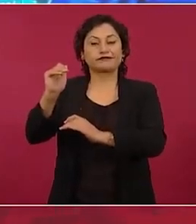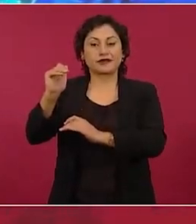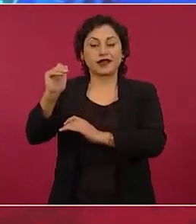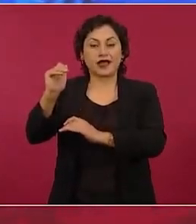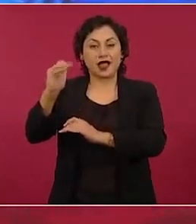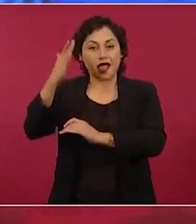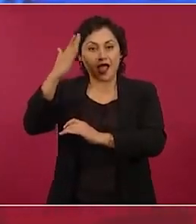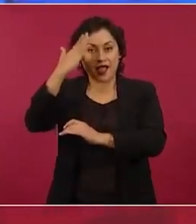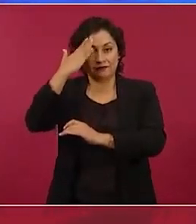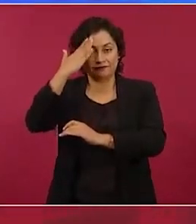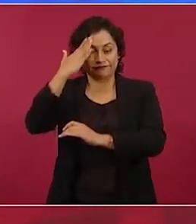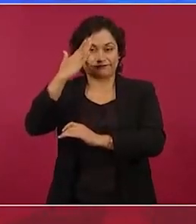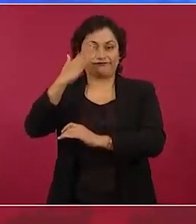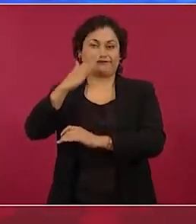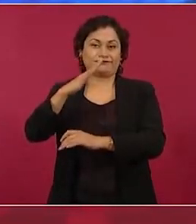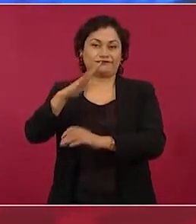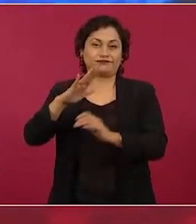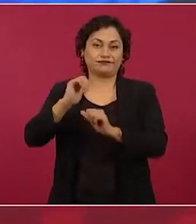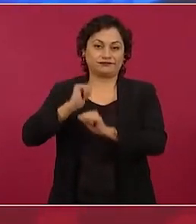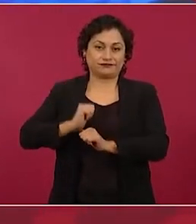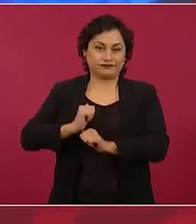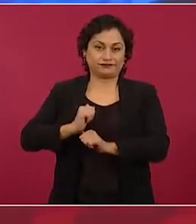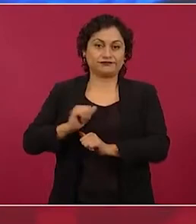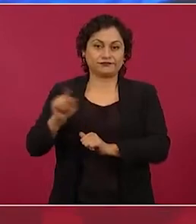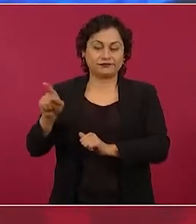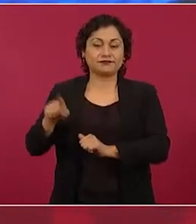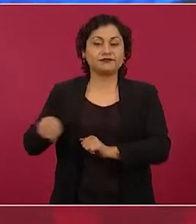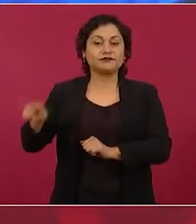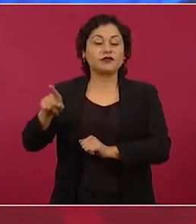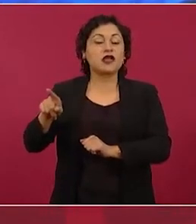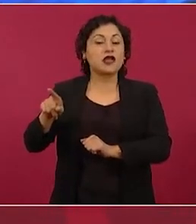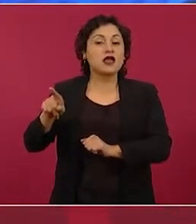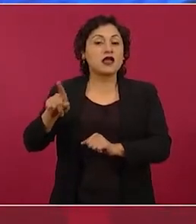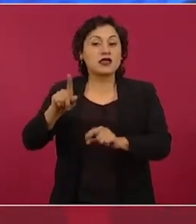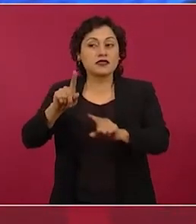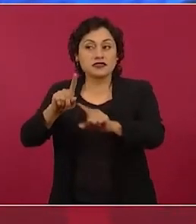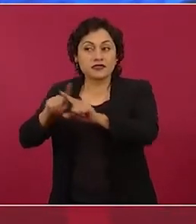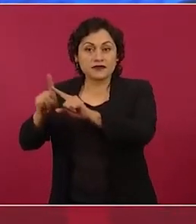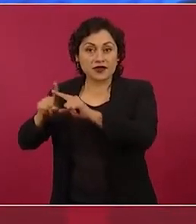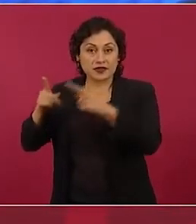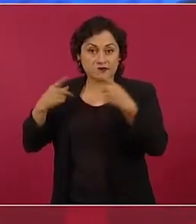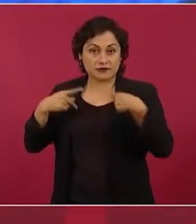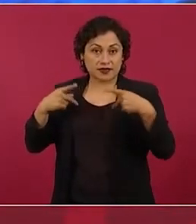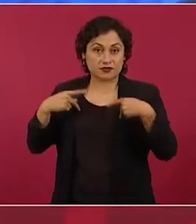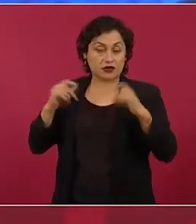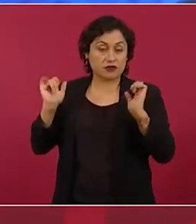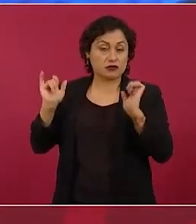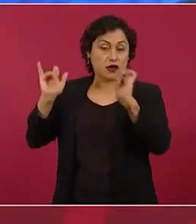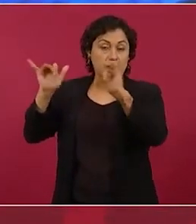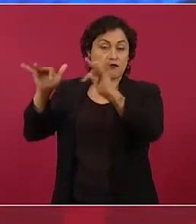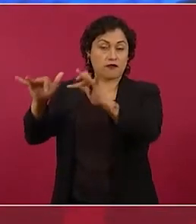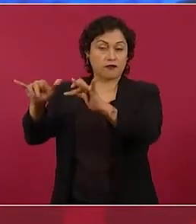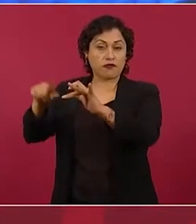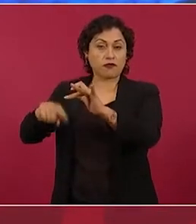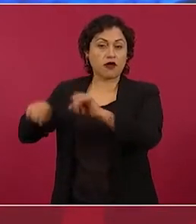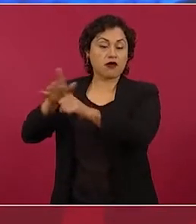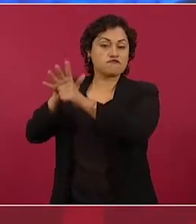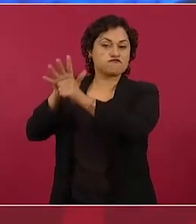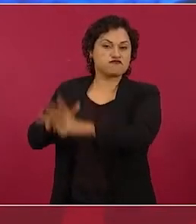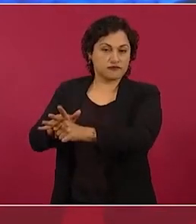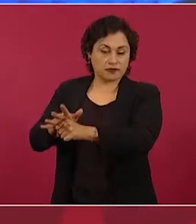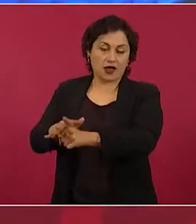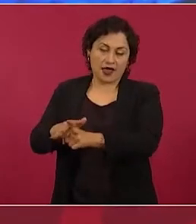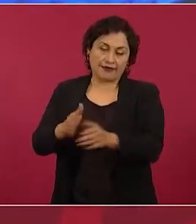iban a reprimir, en la época porfirio.